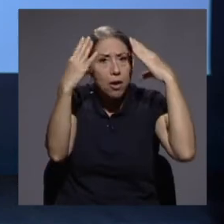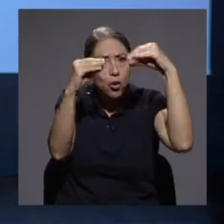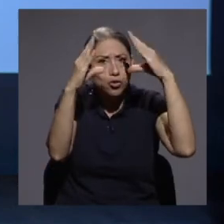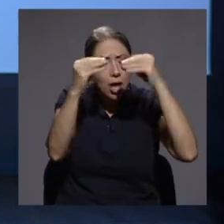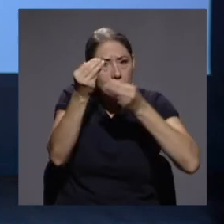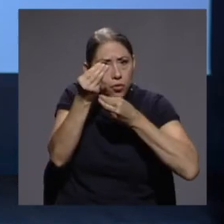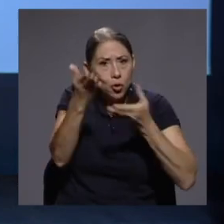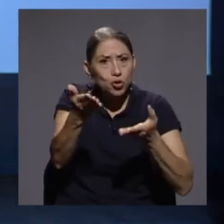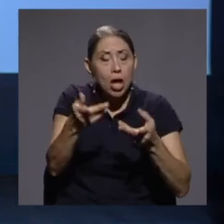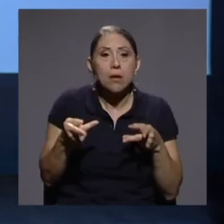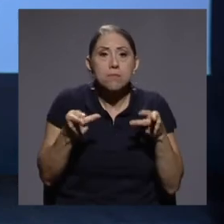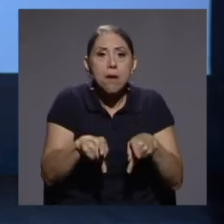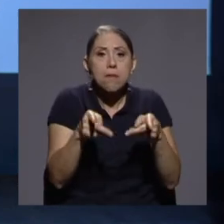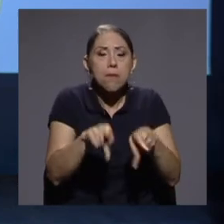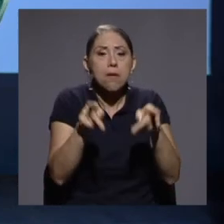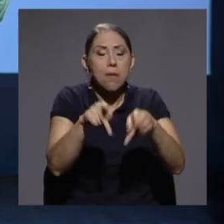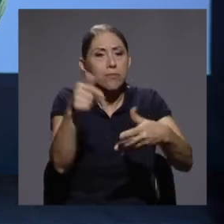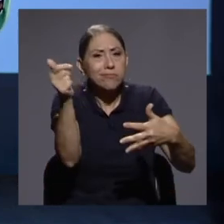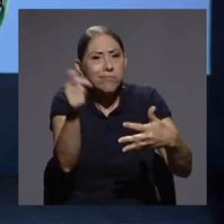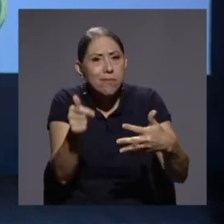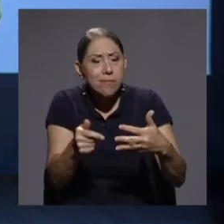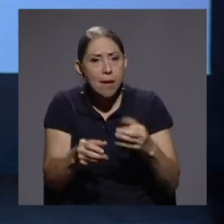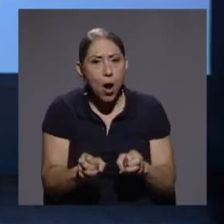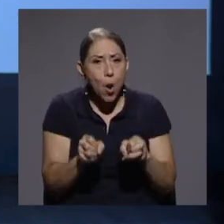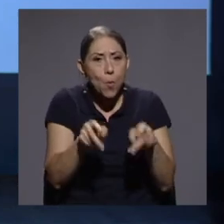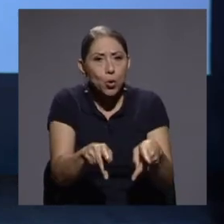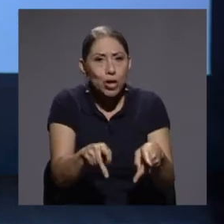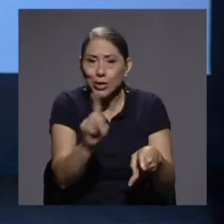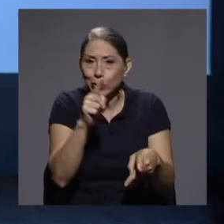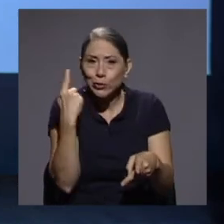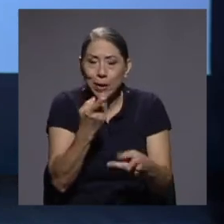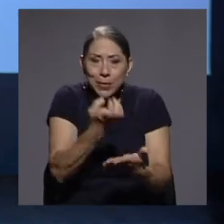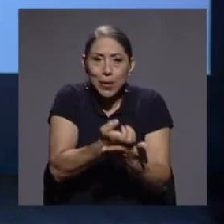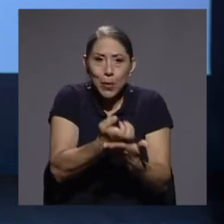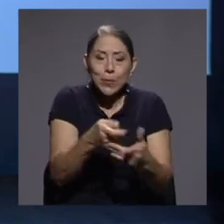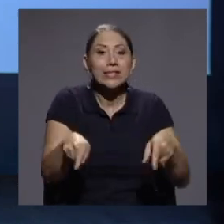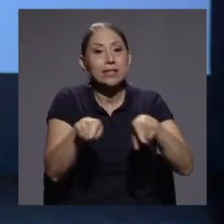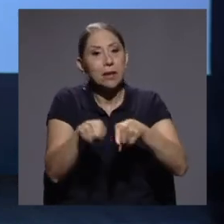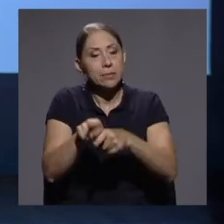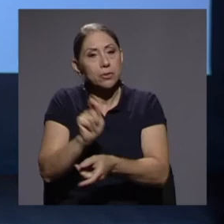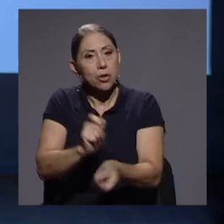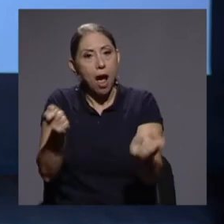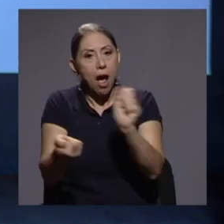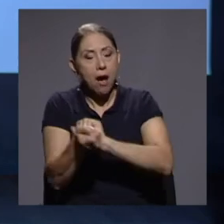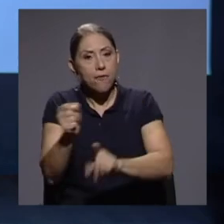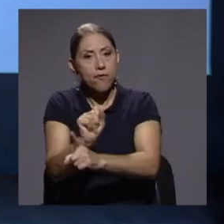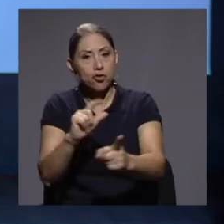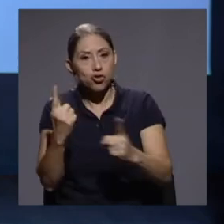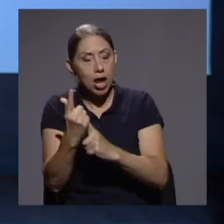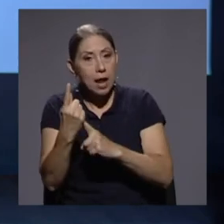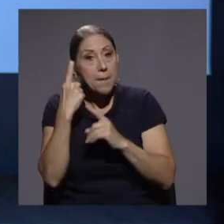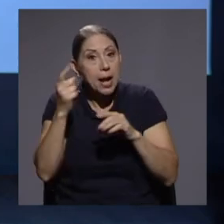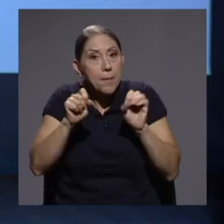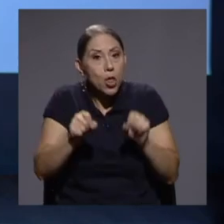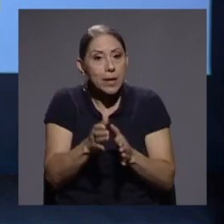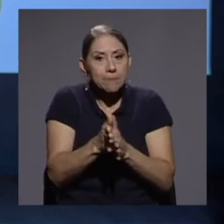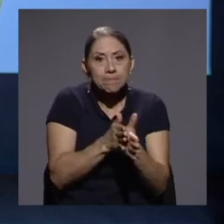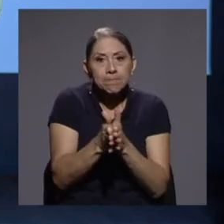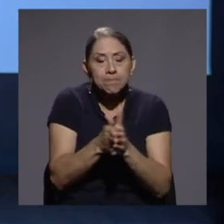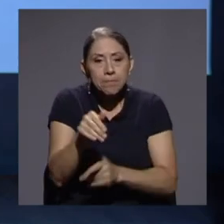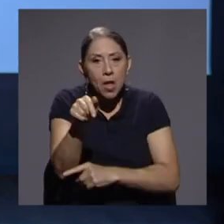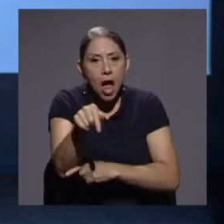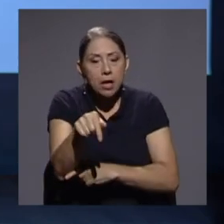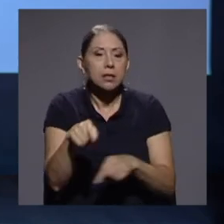están generando una serie de oportunidades, no solo económicas, sino de transformación social, para poder sacar ventaja de ellos. Es